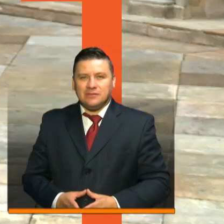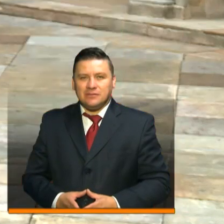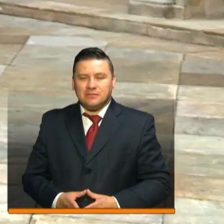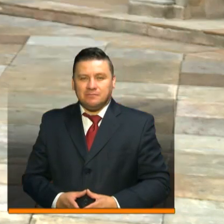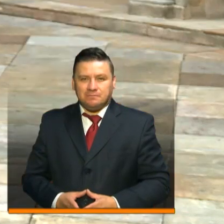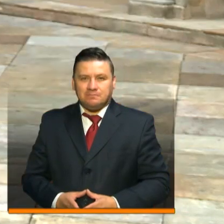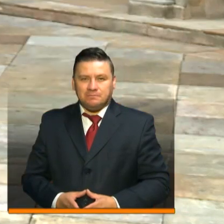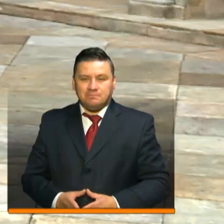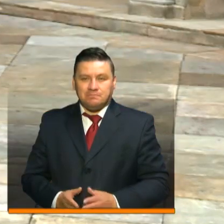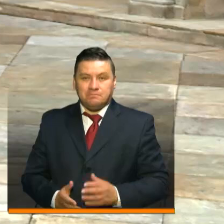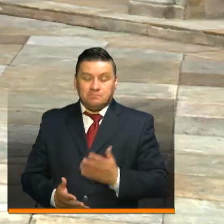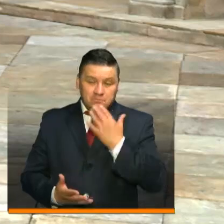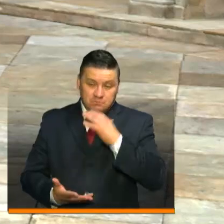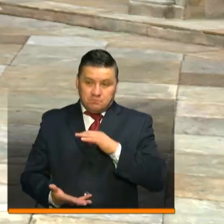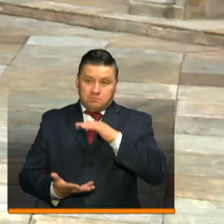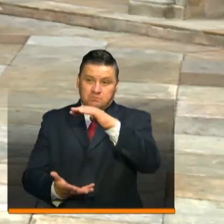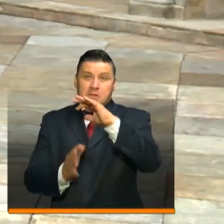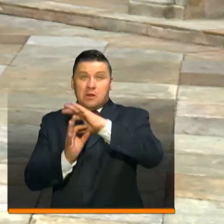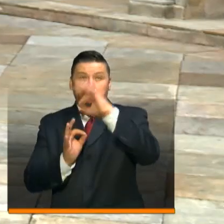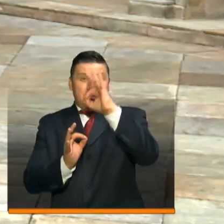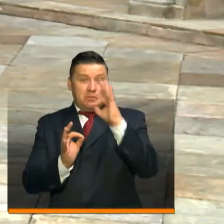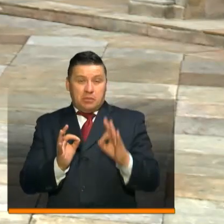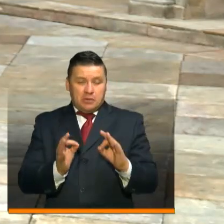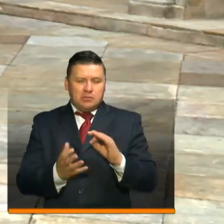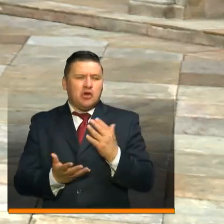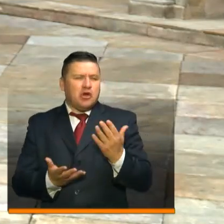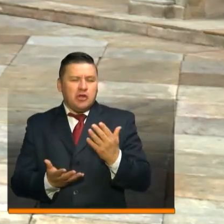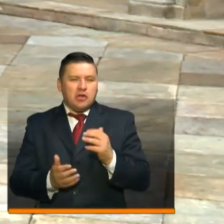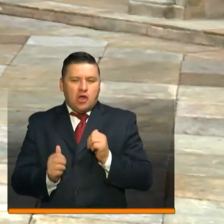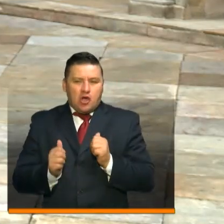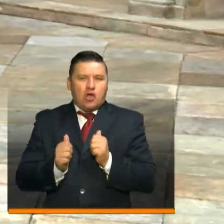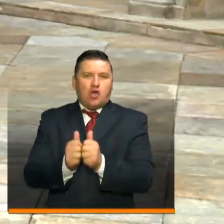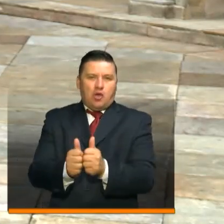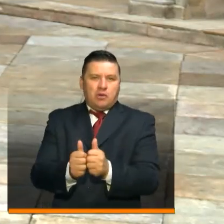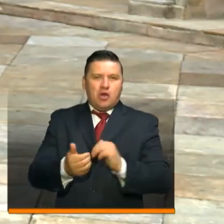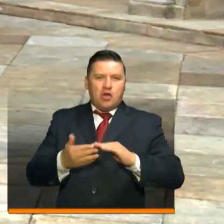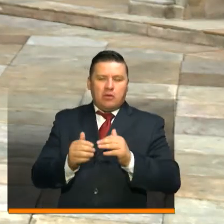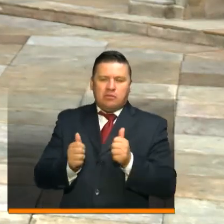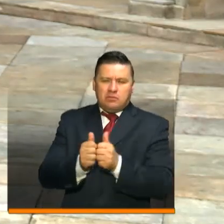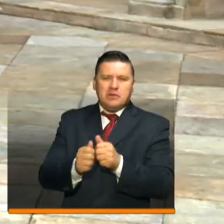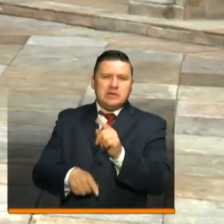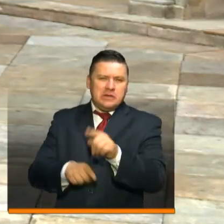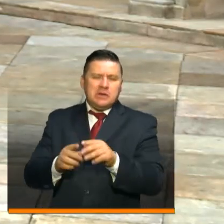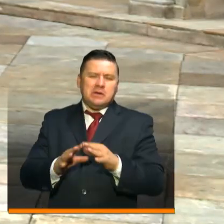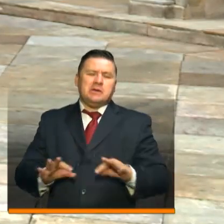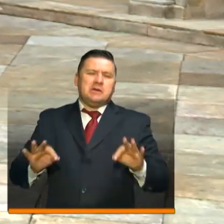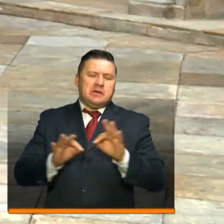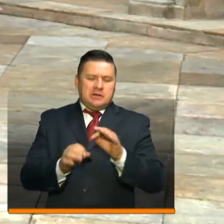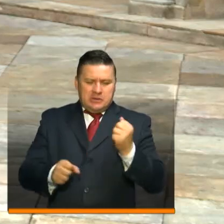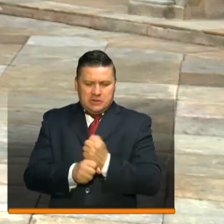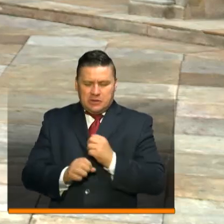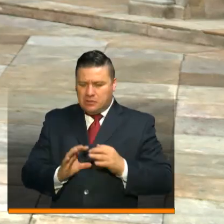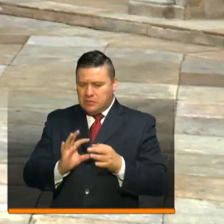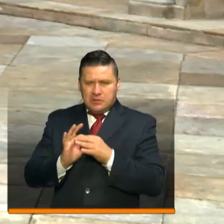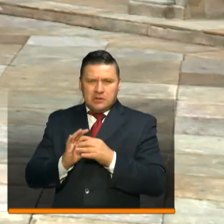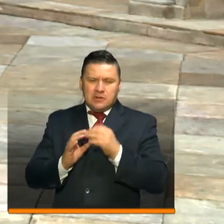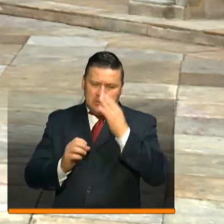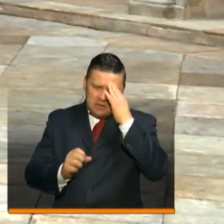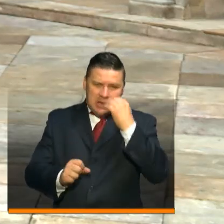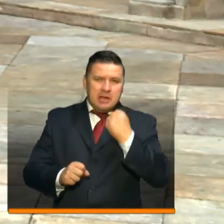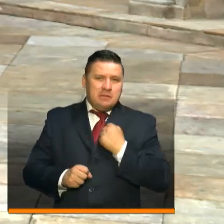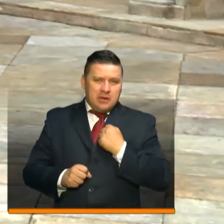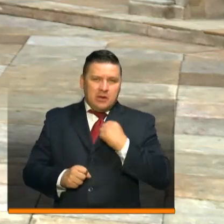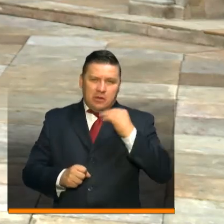Desde la entrega de mercados en regiones apartadas hasta el acompañamiento a la comunidad, hacen parte el trabajo conjunto de las fuerzas